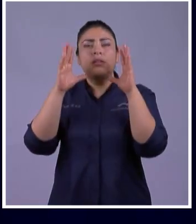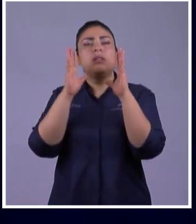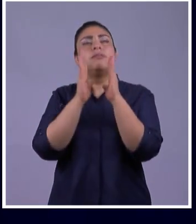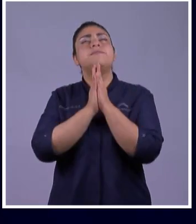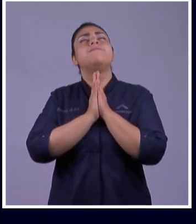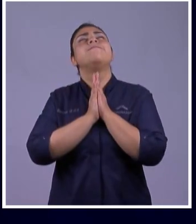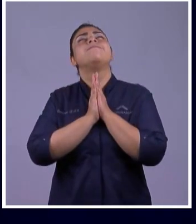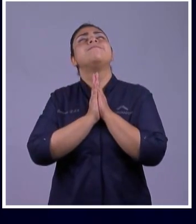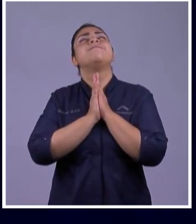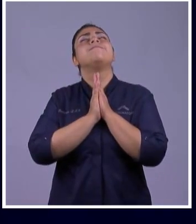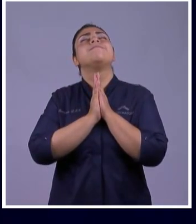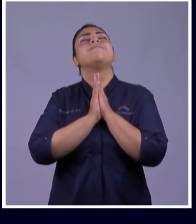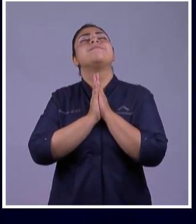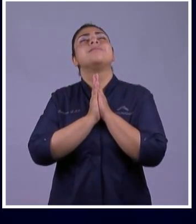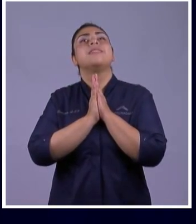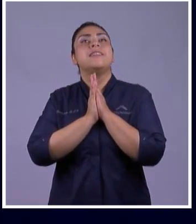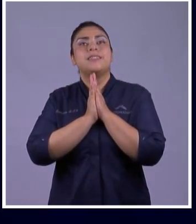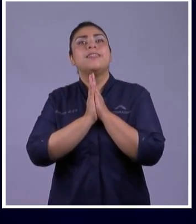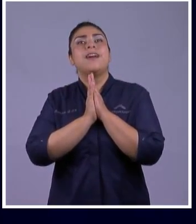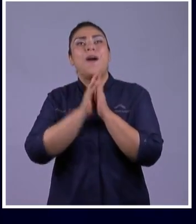Pidamos A Dios Una Idea